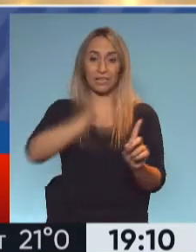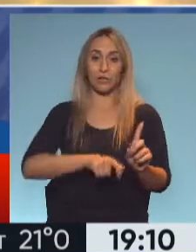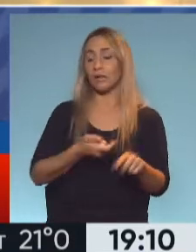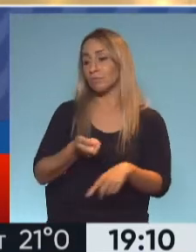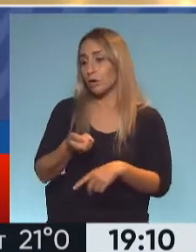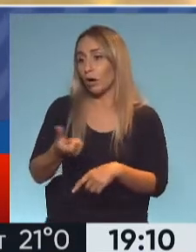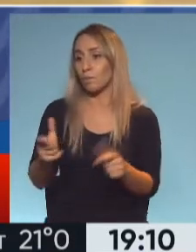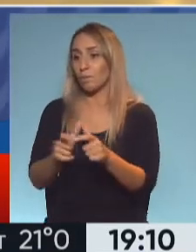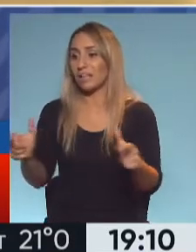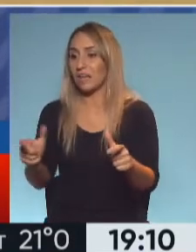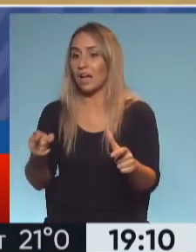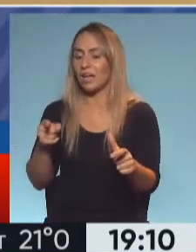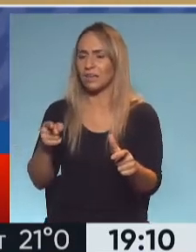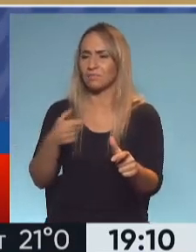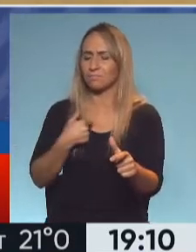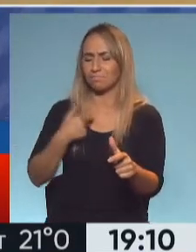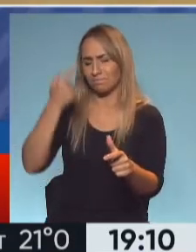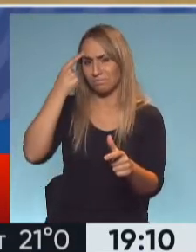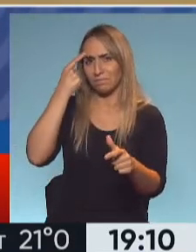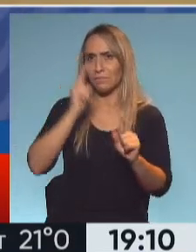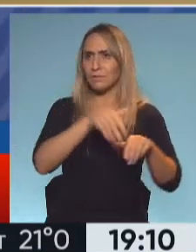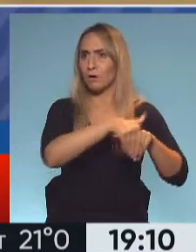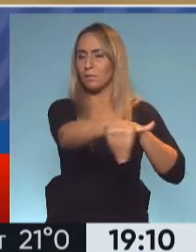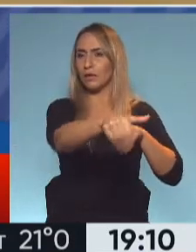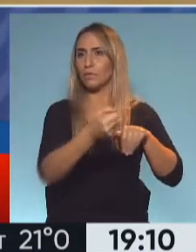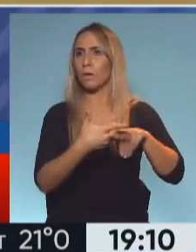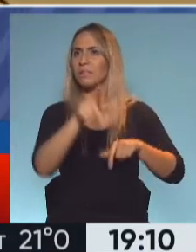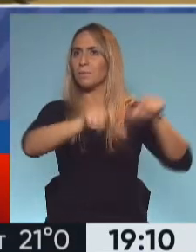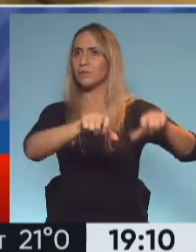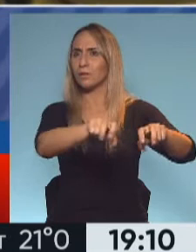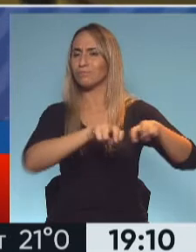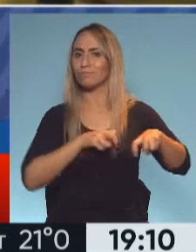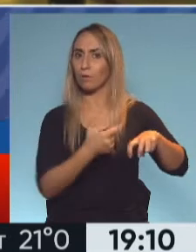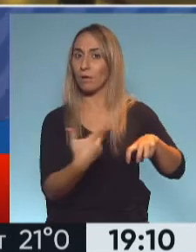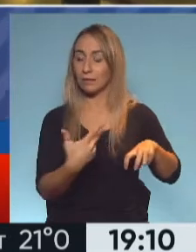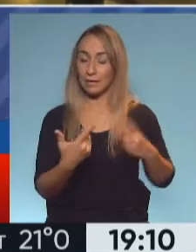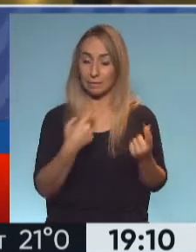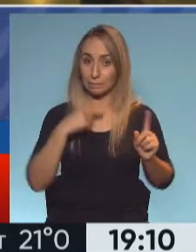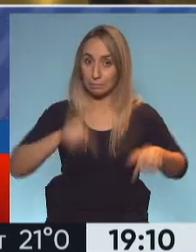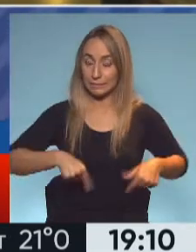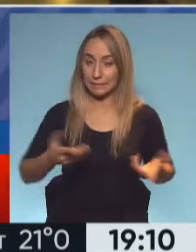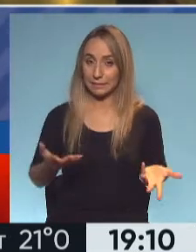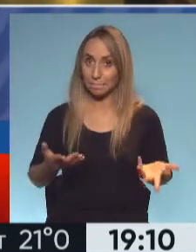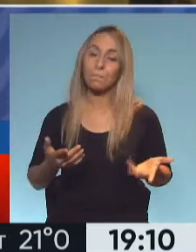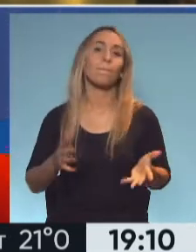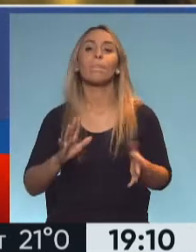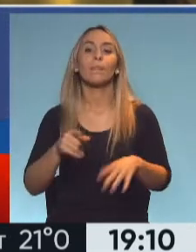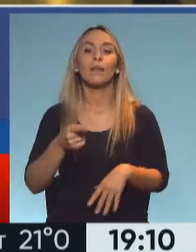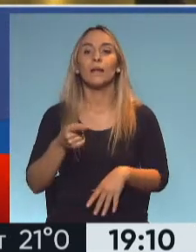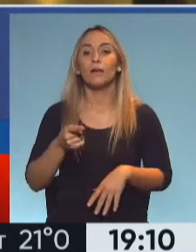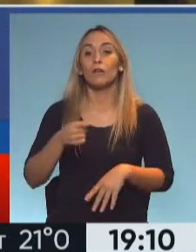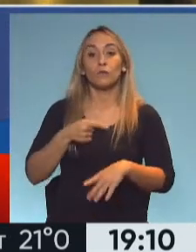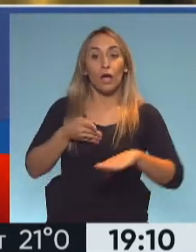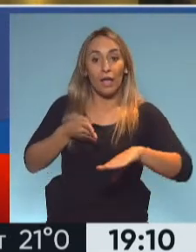con cuánta gente va a compartir en ese micro. hasta que no subiste el micro. Claro, exacto. Cuando entras acá, cuando ingresás, te toman la